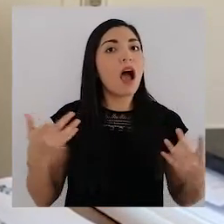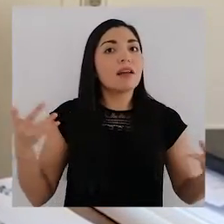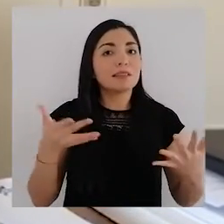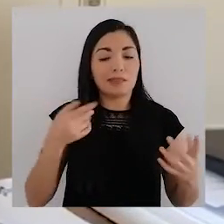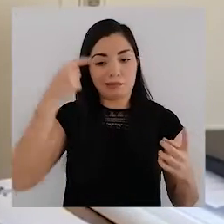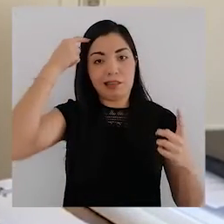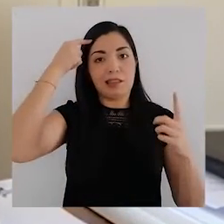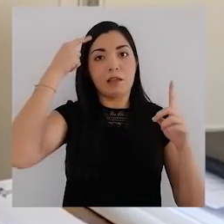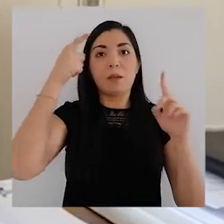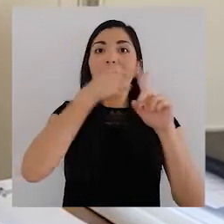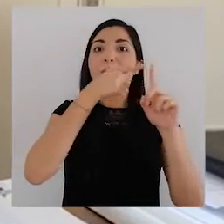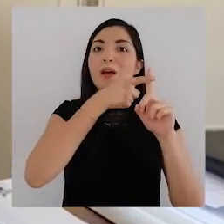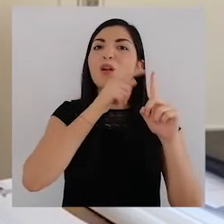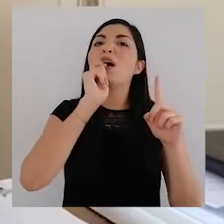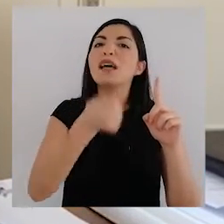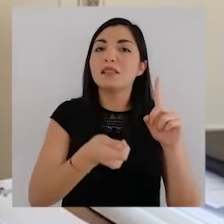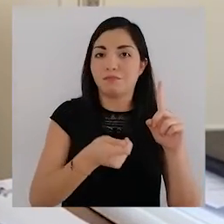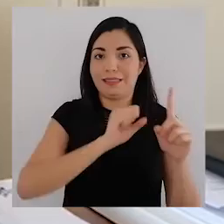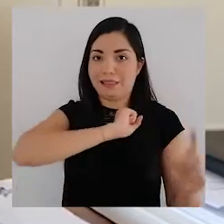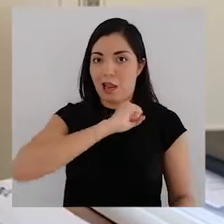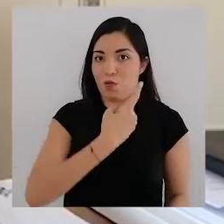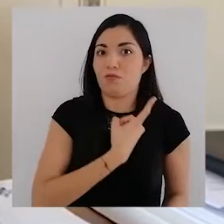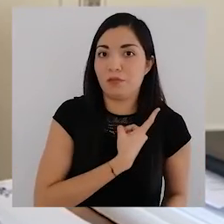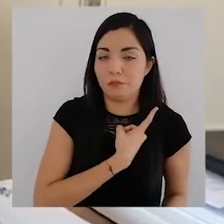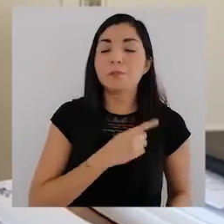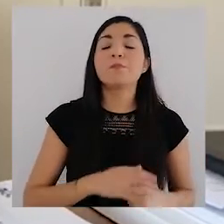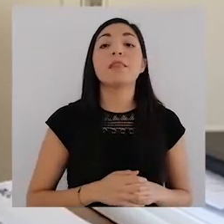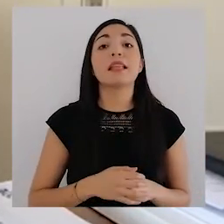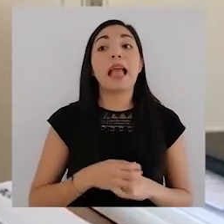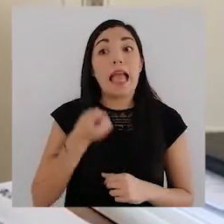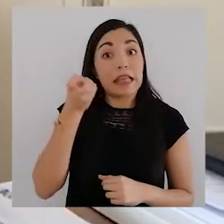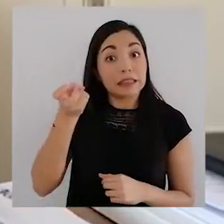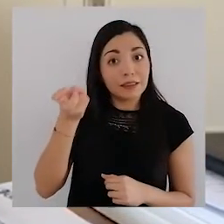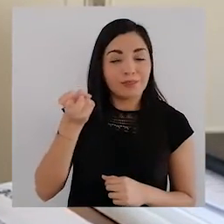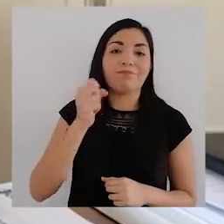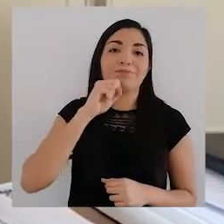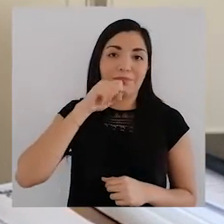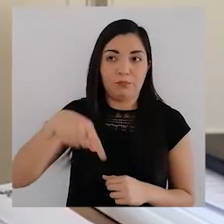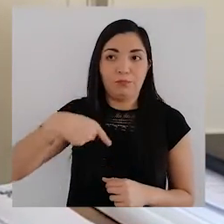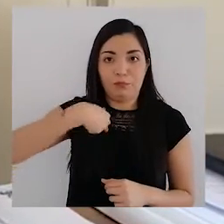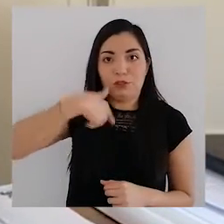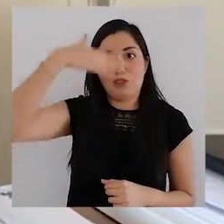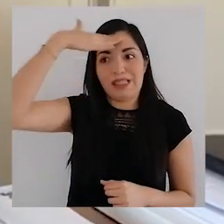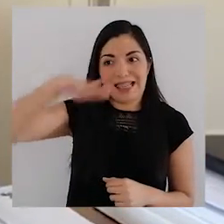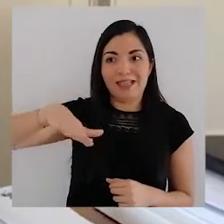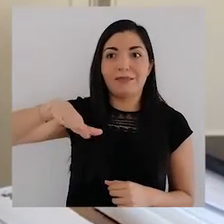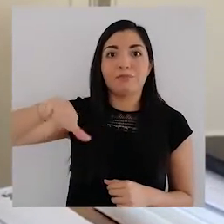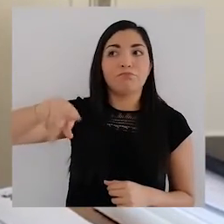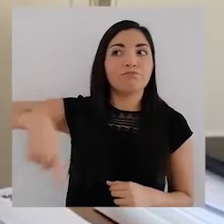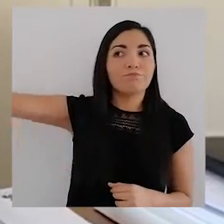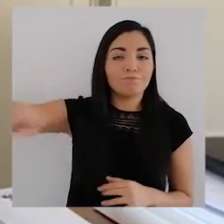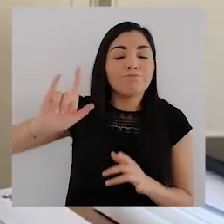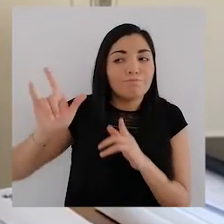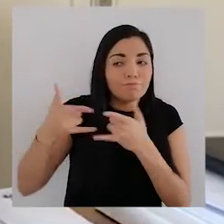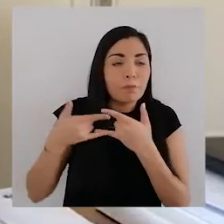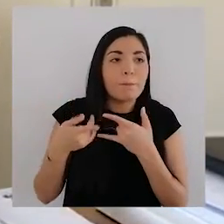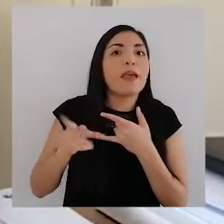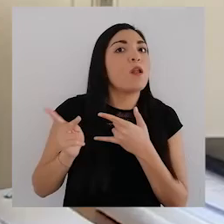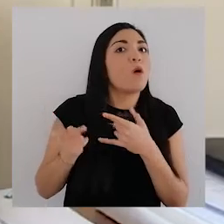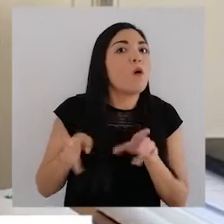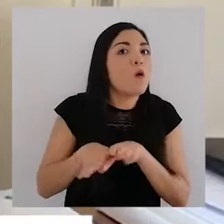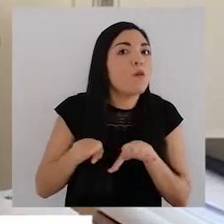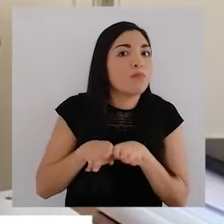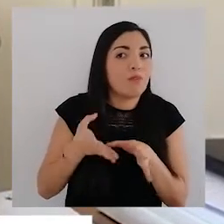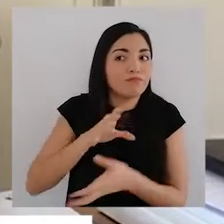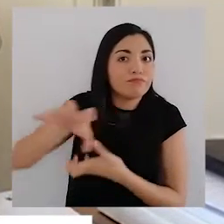a la priorización de la agenda de salud. En esa lógica sé que se están generando afectaciones económicas, por